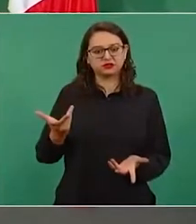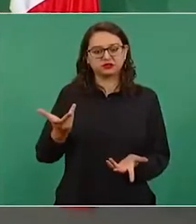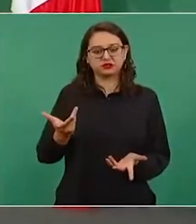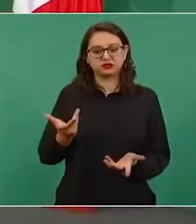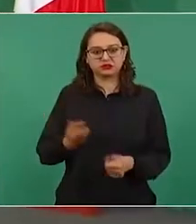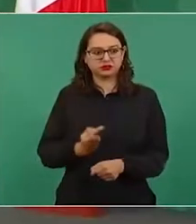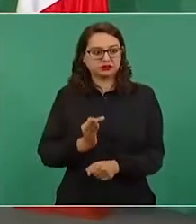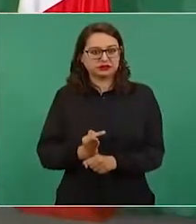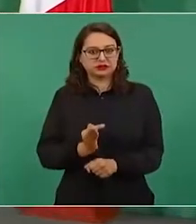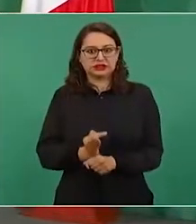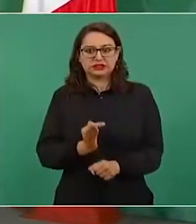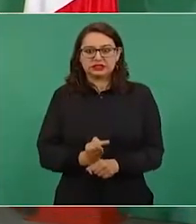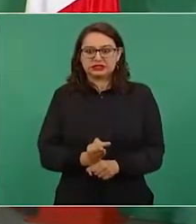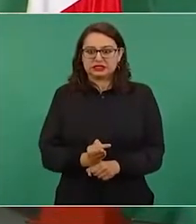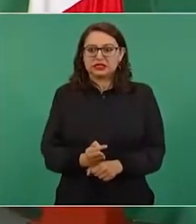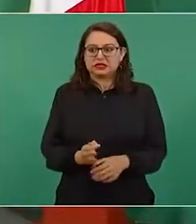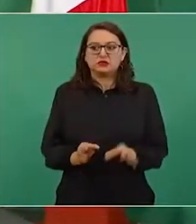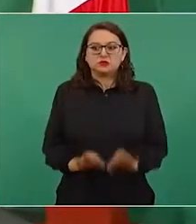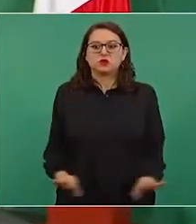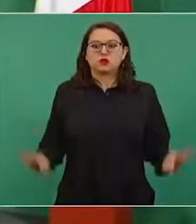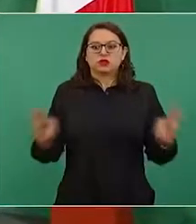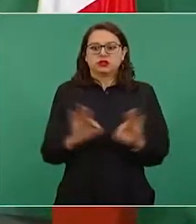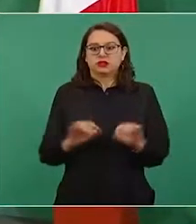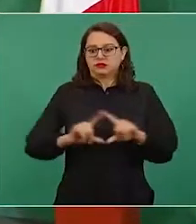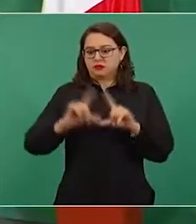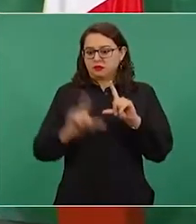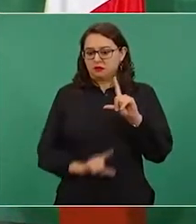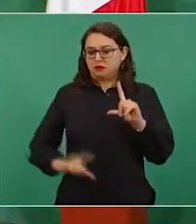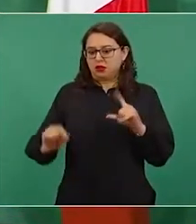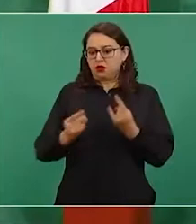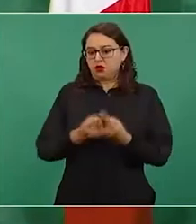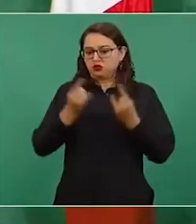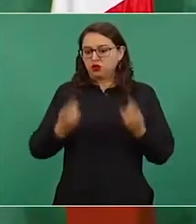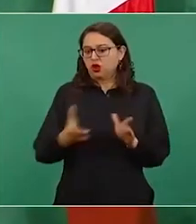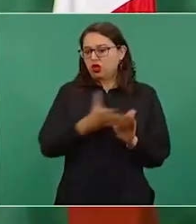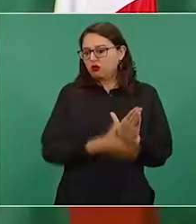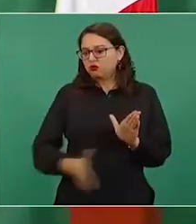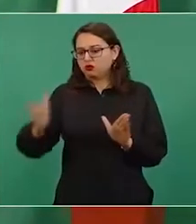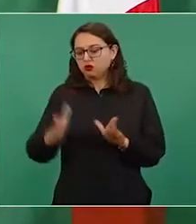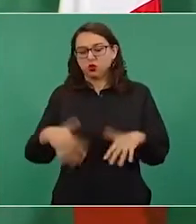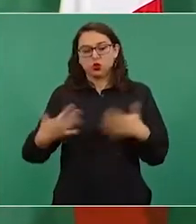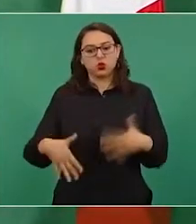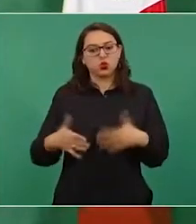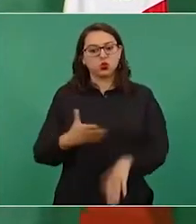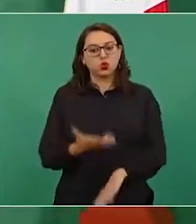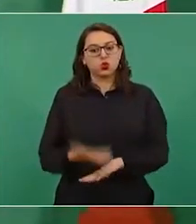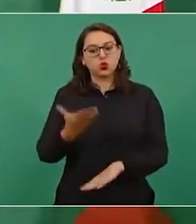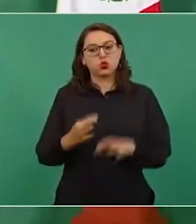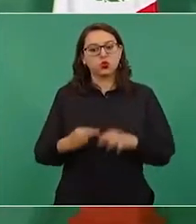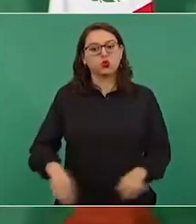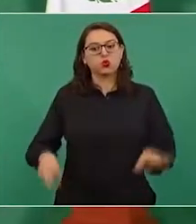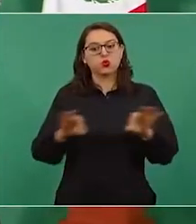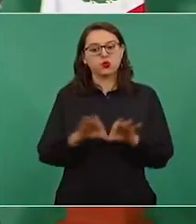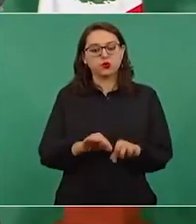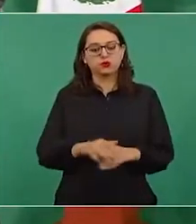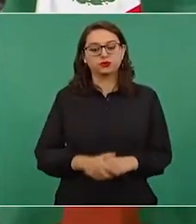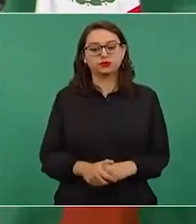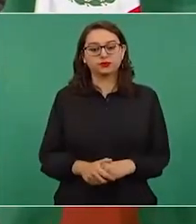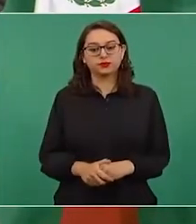momento histórico el que estamos viviendo, más él es una gente,